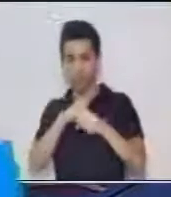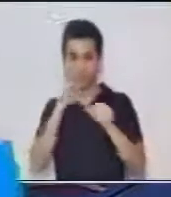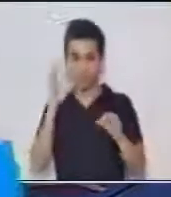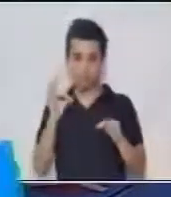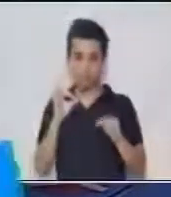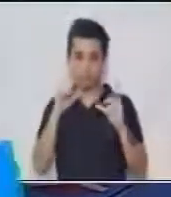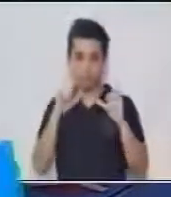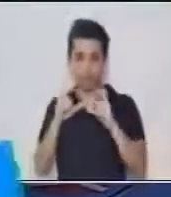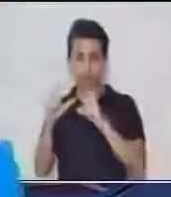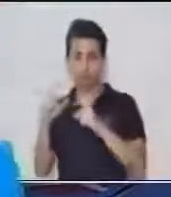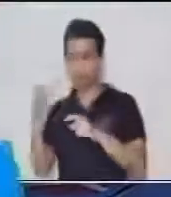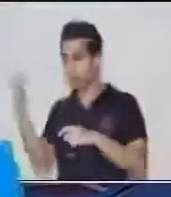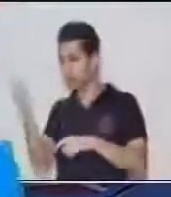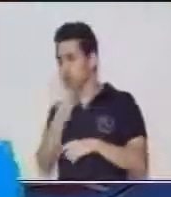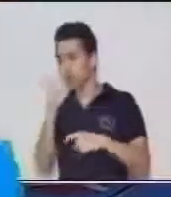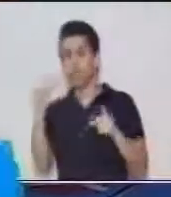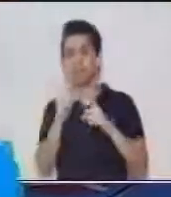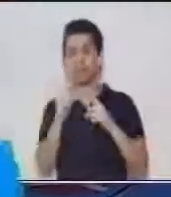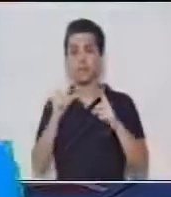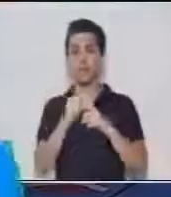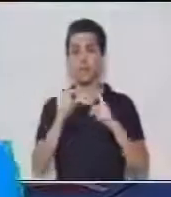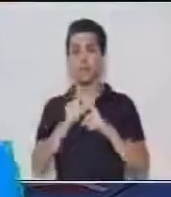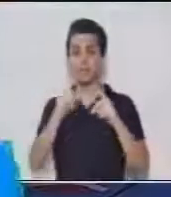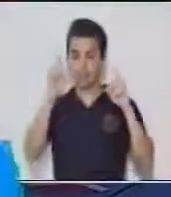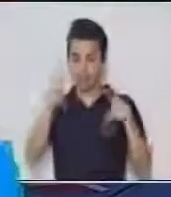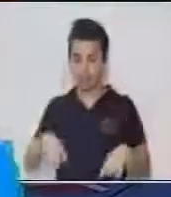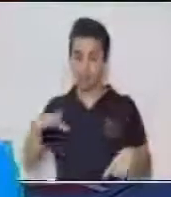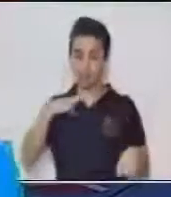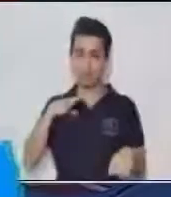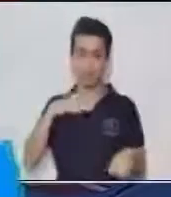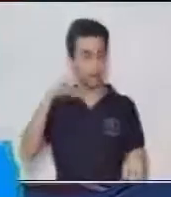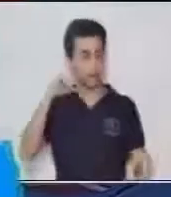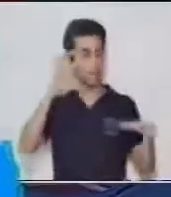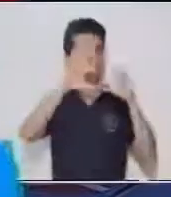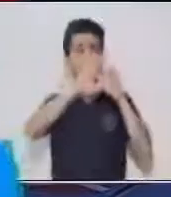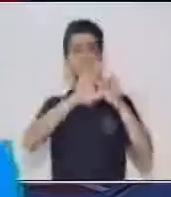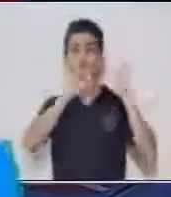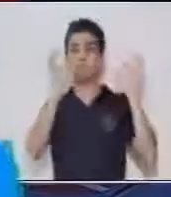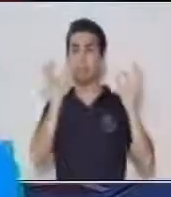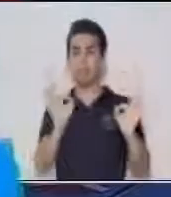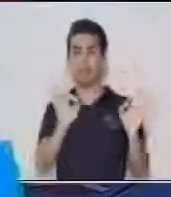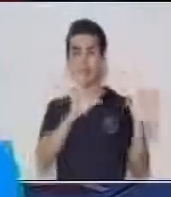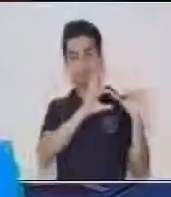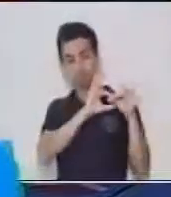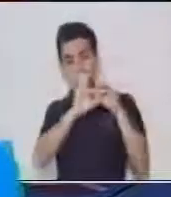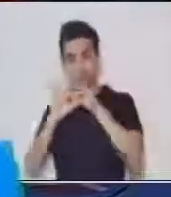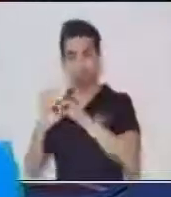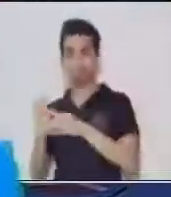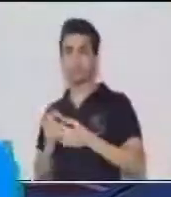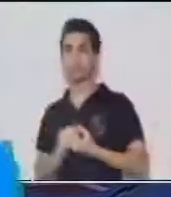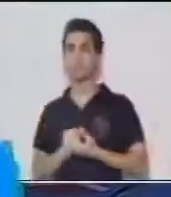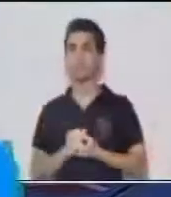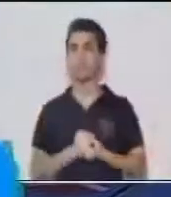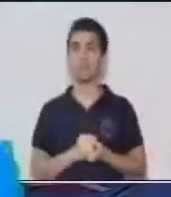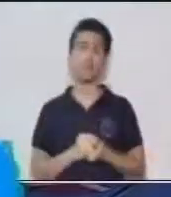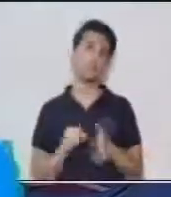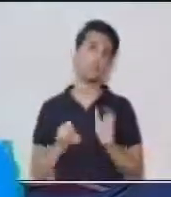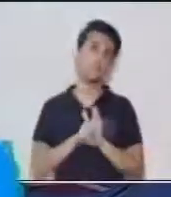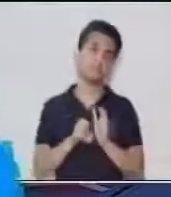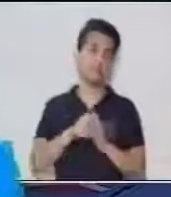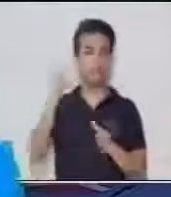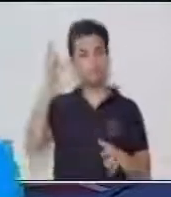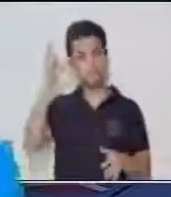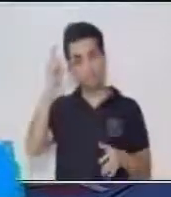de que todas las palabras tengan un sentido, una coherencia. Podemos decir, las vacas nos dan leche,